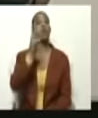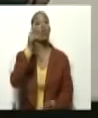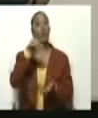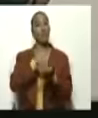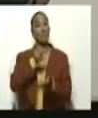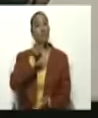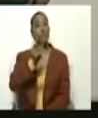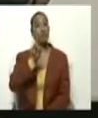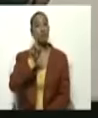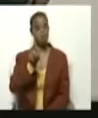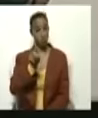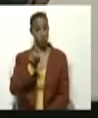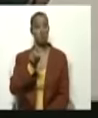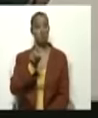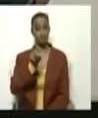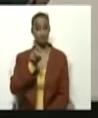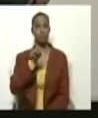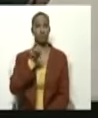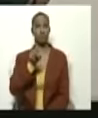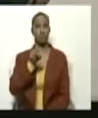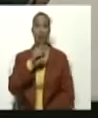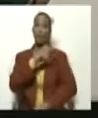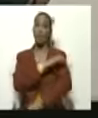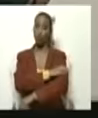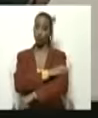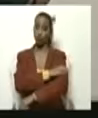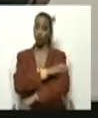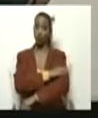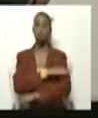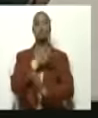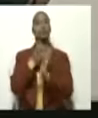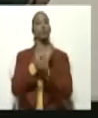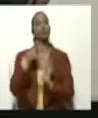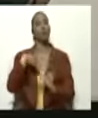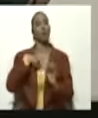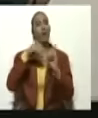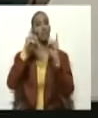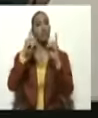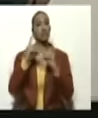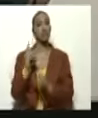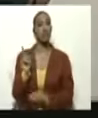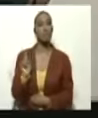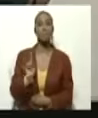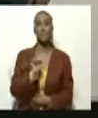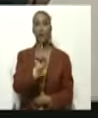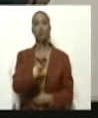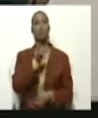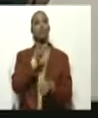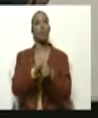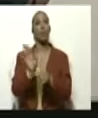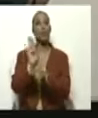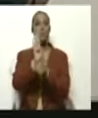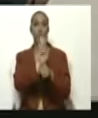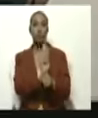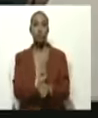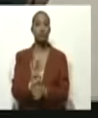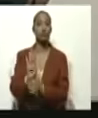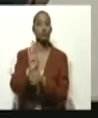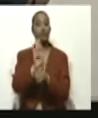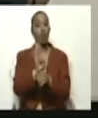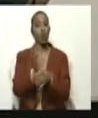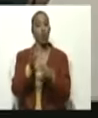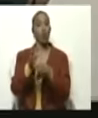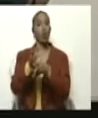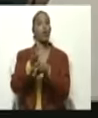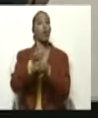oposición venezolana hemos decidido dar un paso al frente para la protección de la población que confió en nuestra